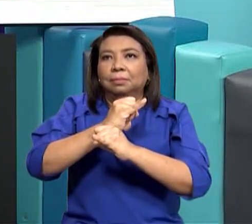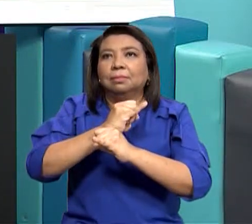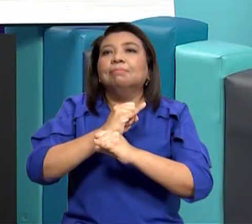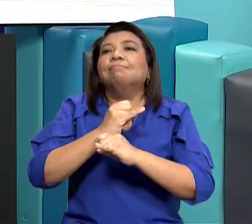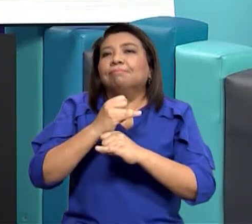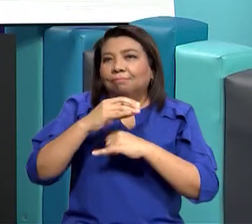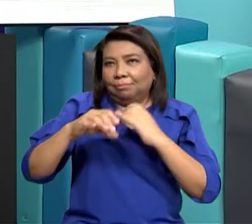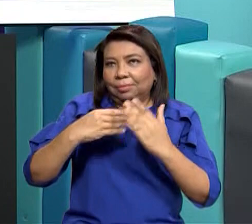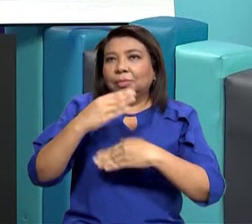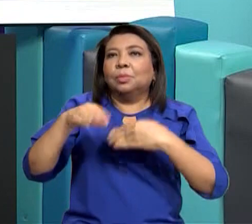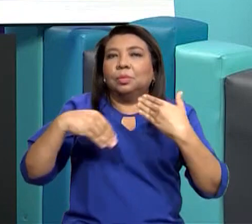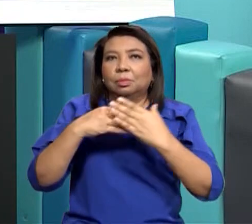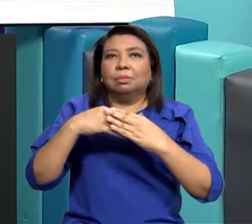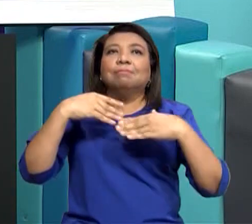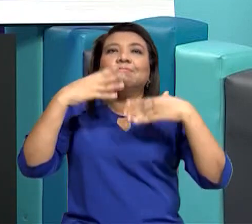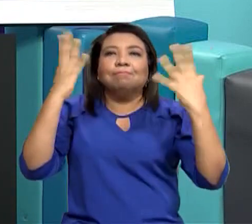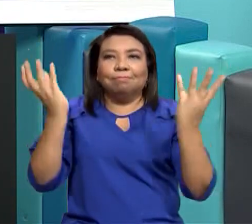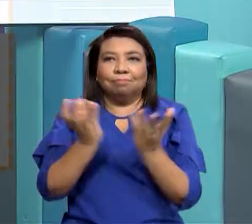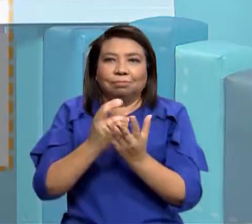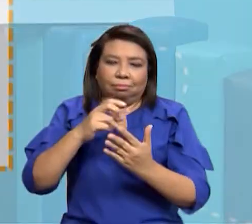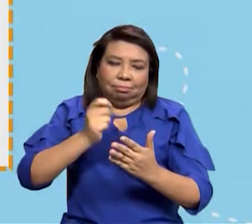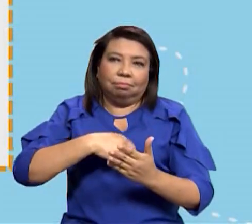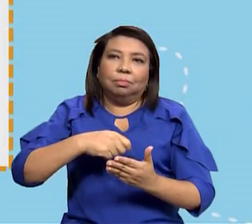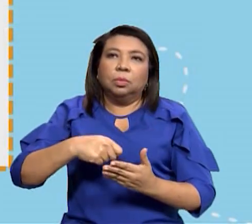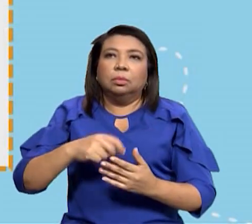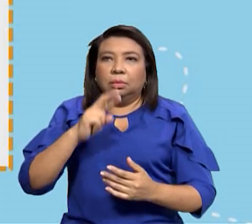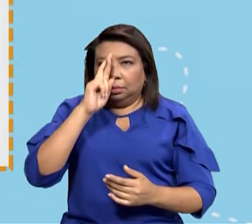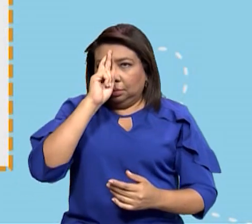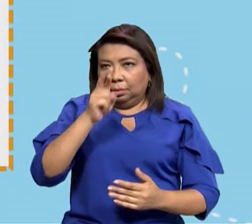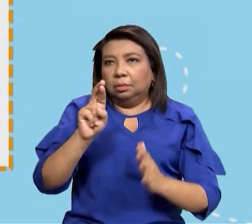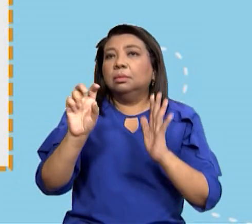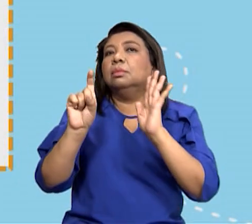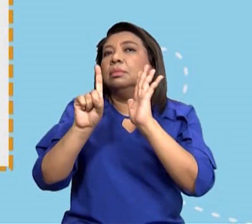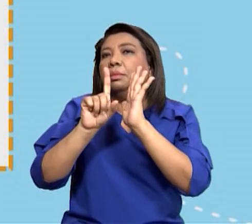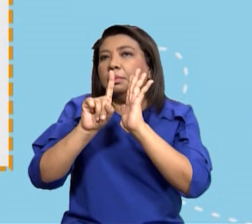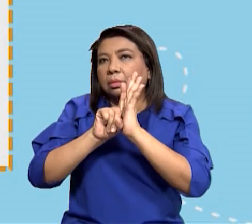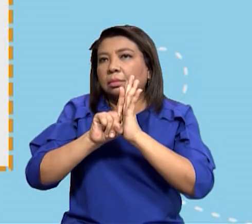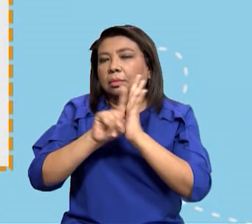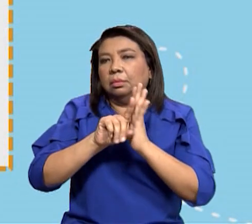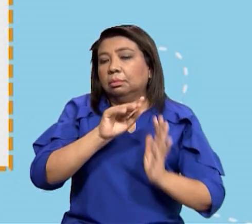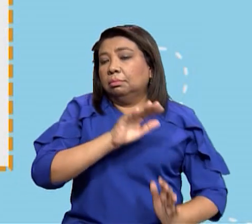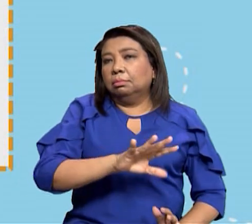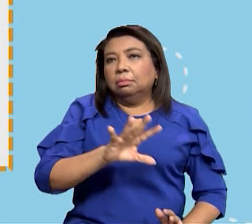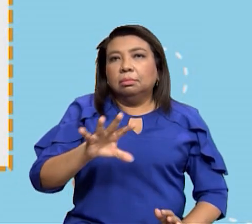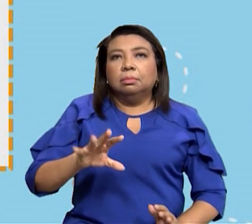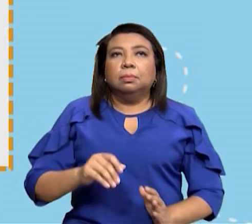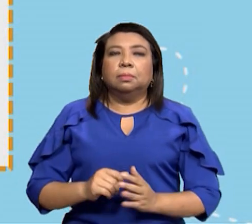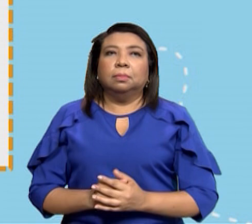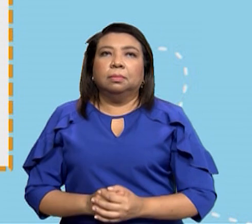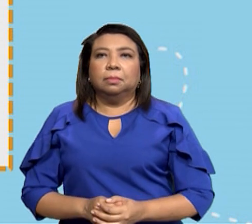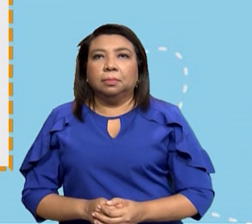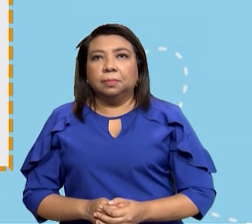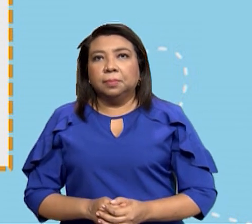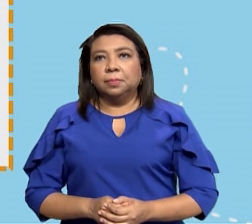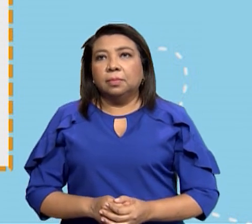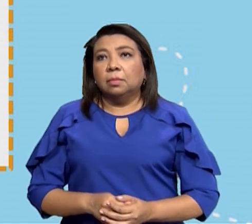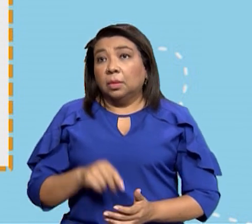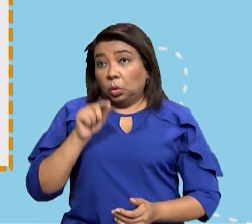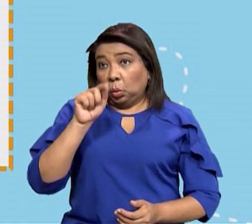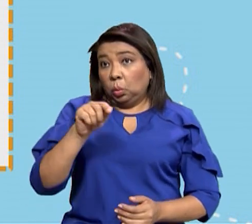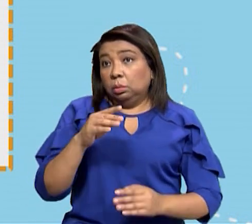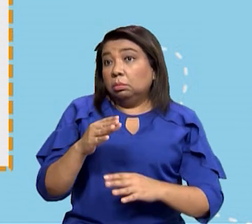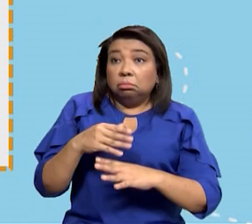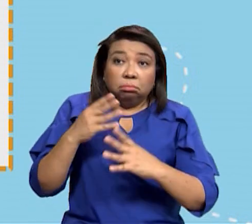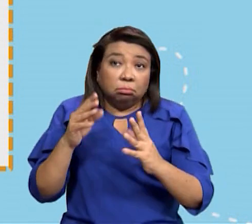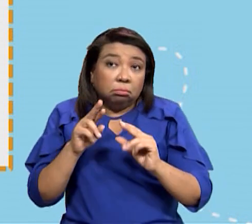derechos aquí si alguna pregunta contestaste que no vas